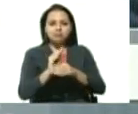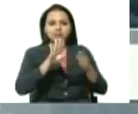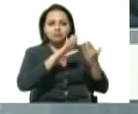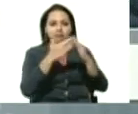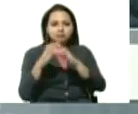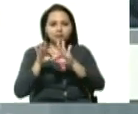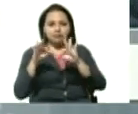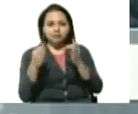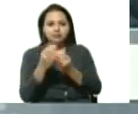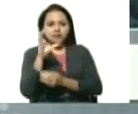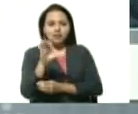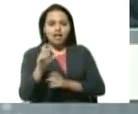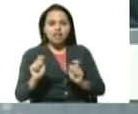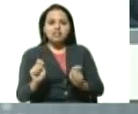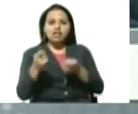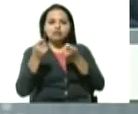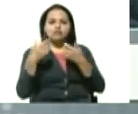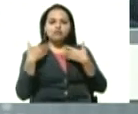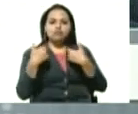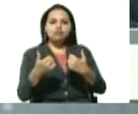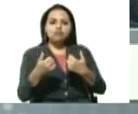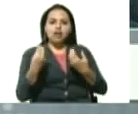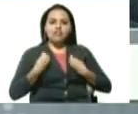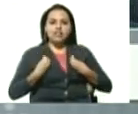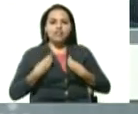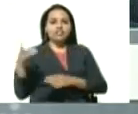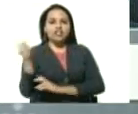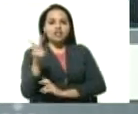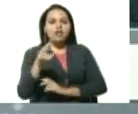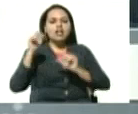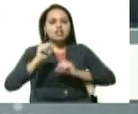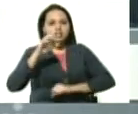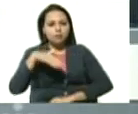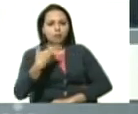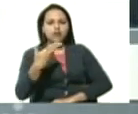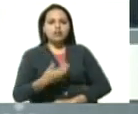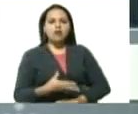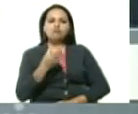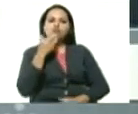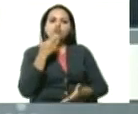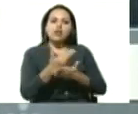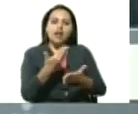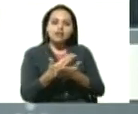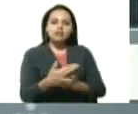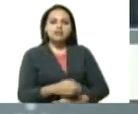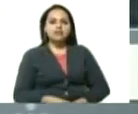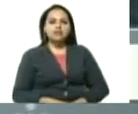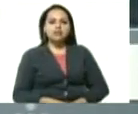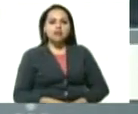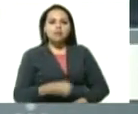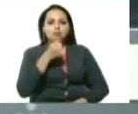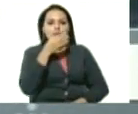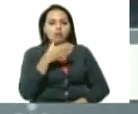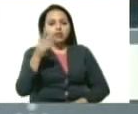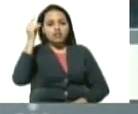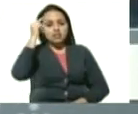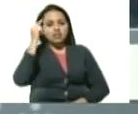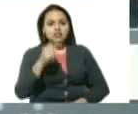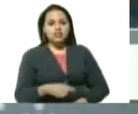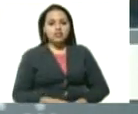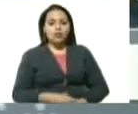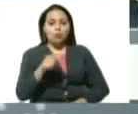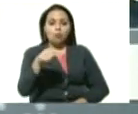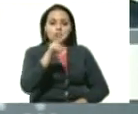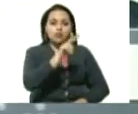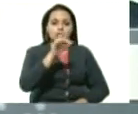la salud la vida Venezuela si se puede muchas gracias feliz día 23 de